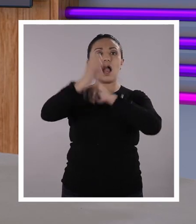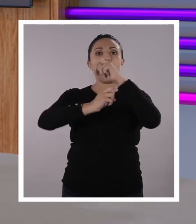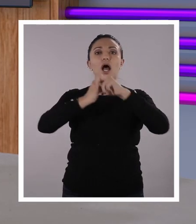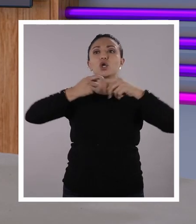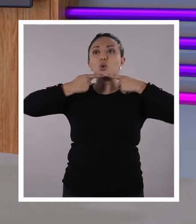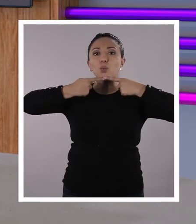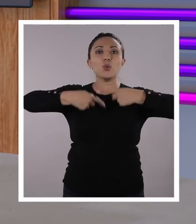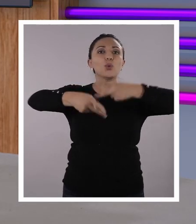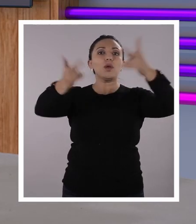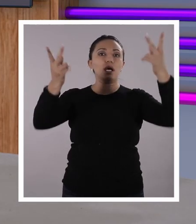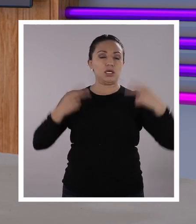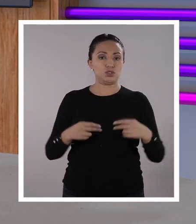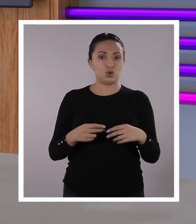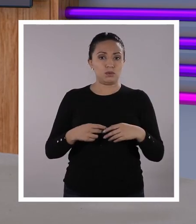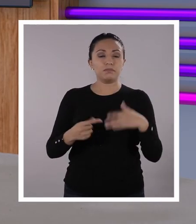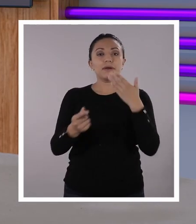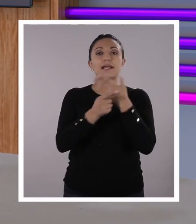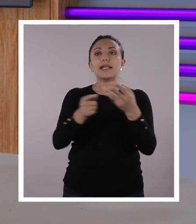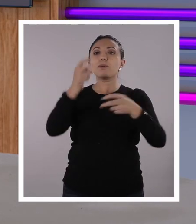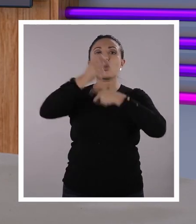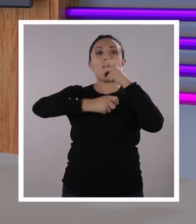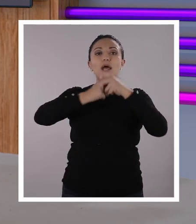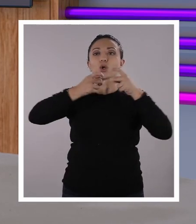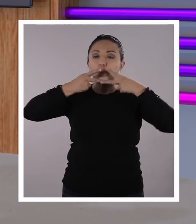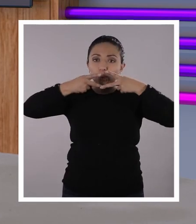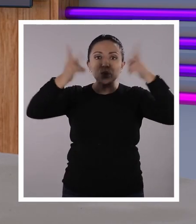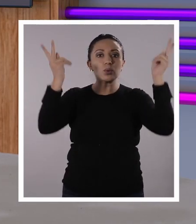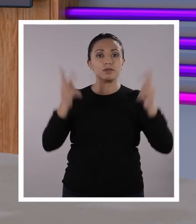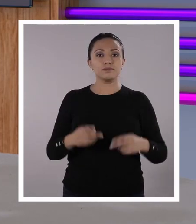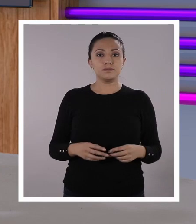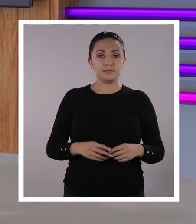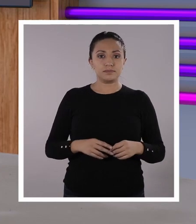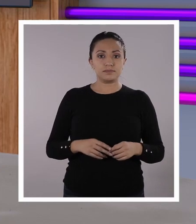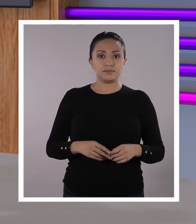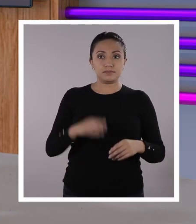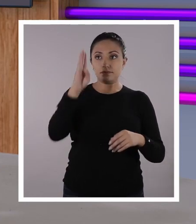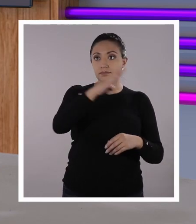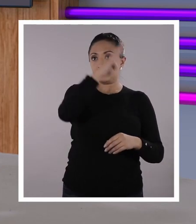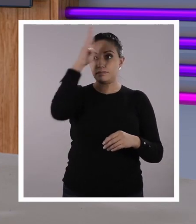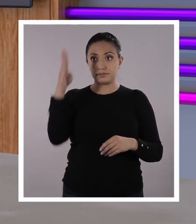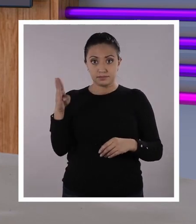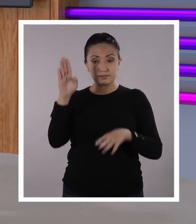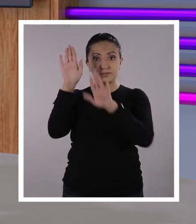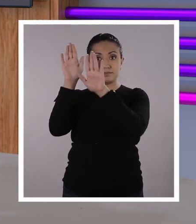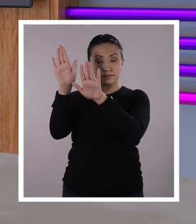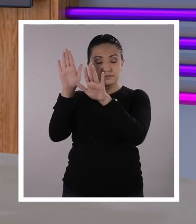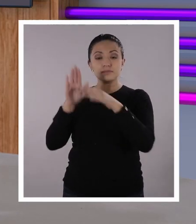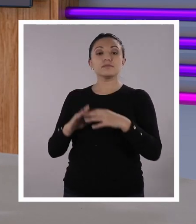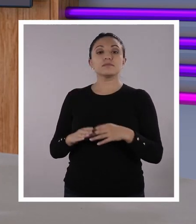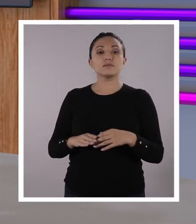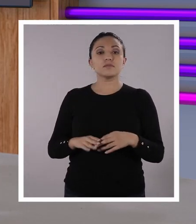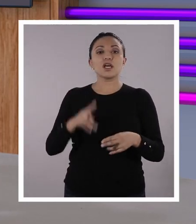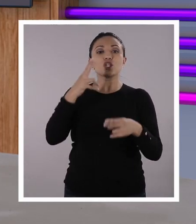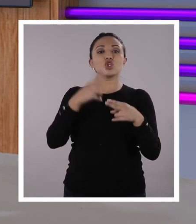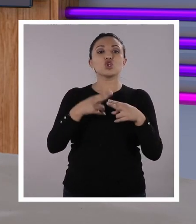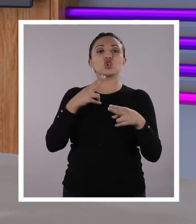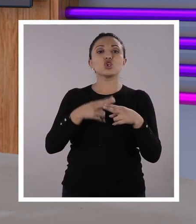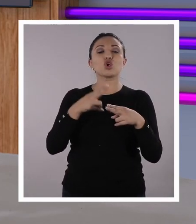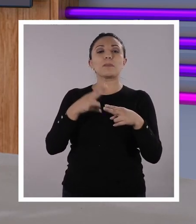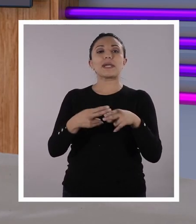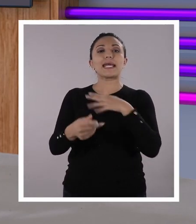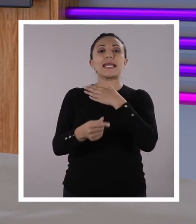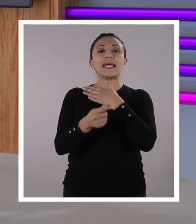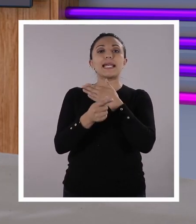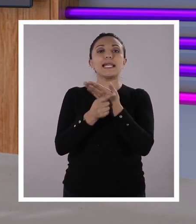Esto es súper importante, Santi, el año de publicación. Aquí está. Sí. Después del año de publicación vamos a colocar el nombre